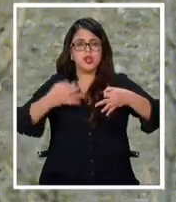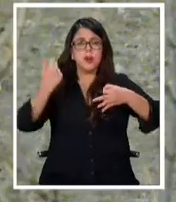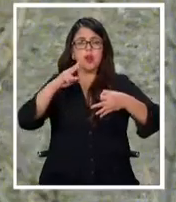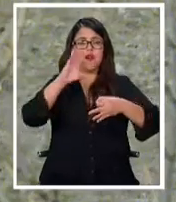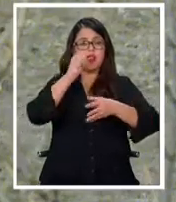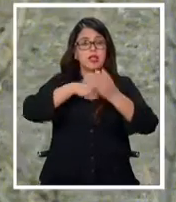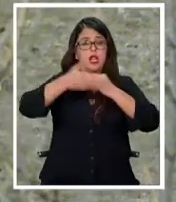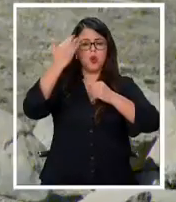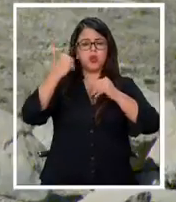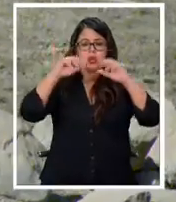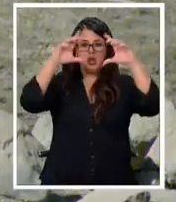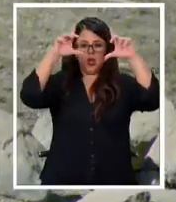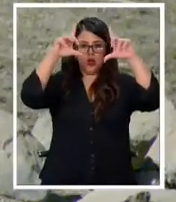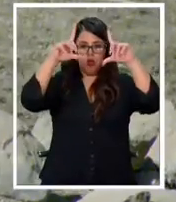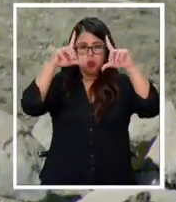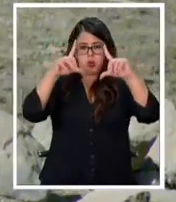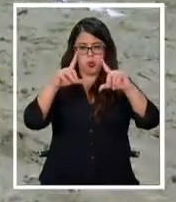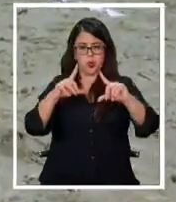de a poco.